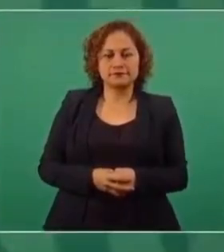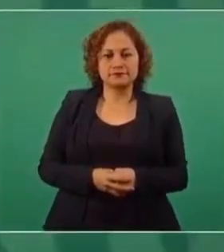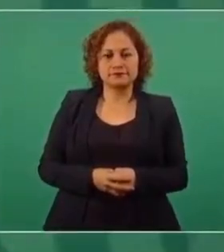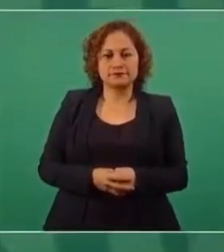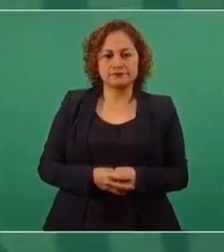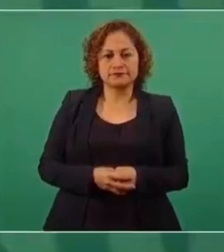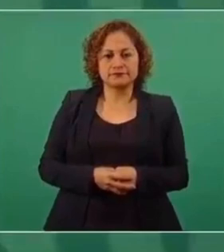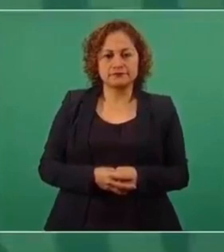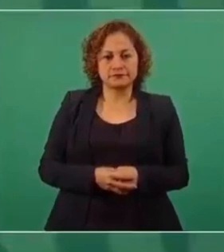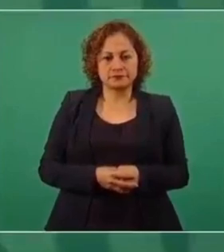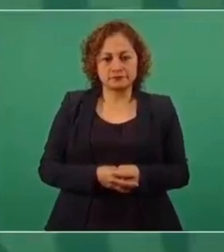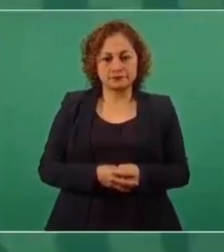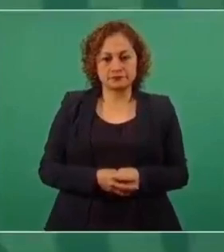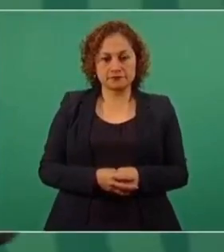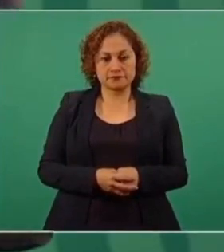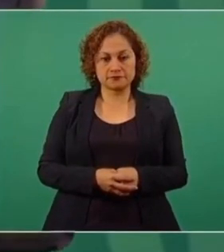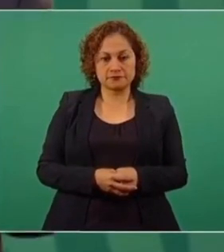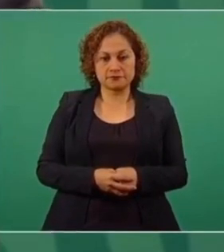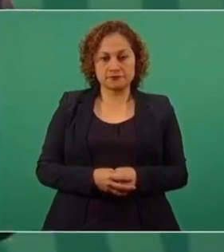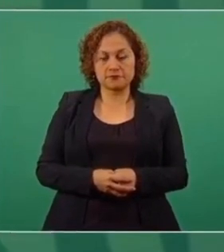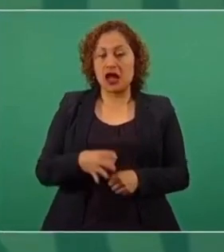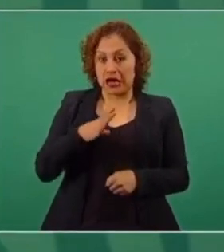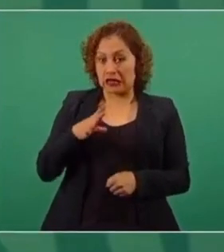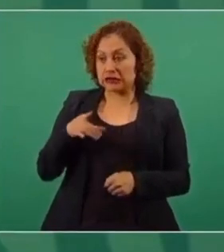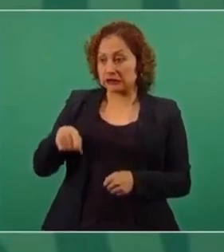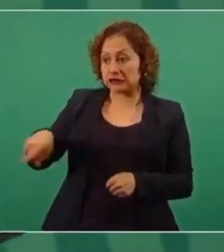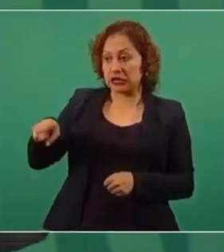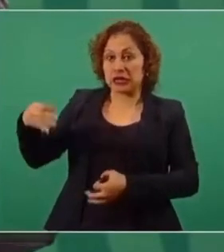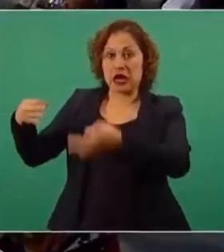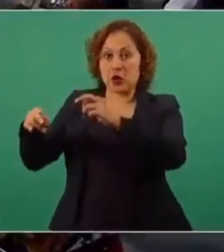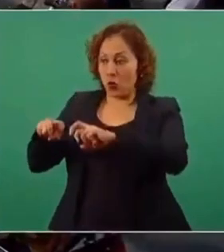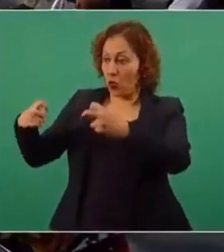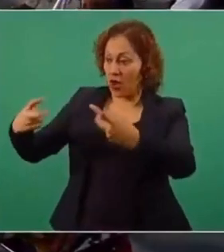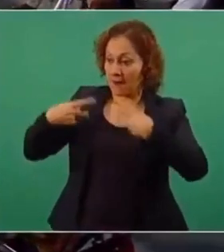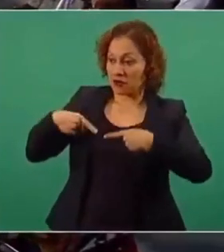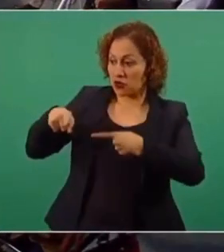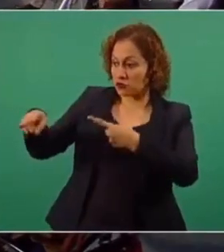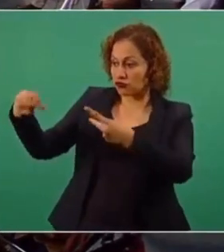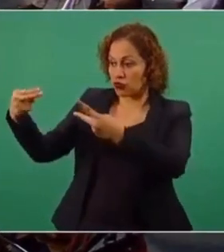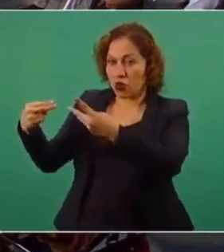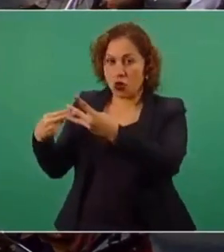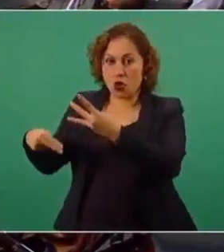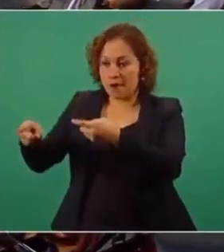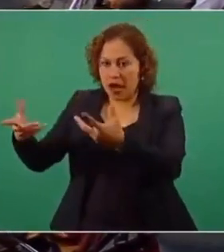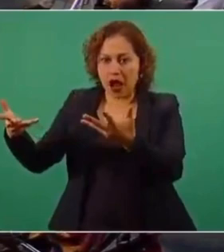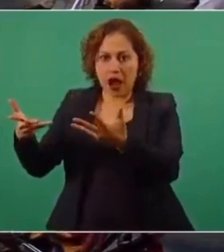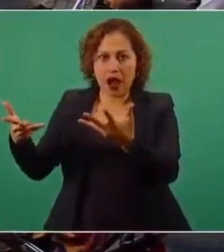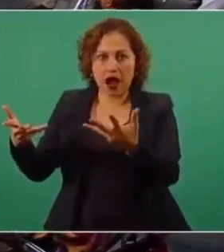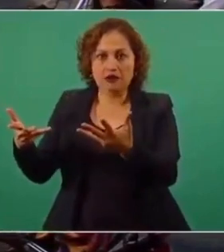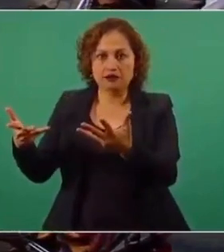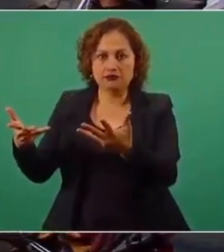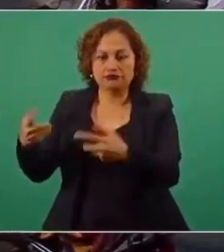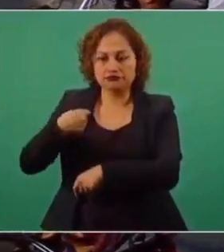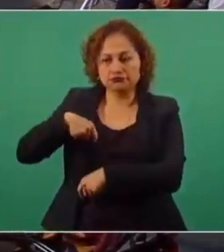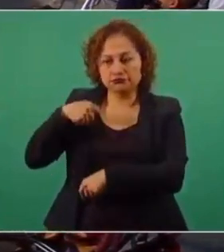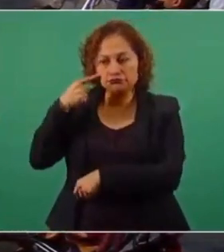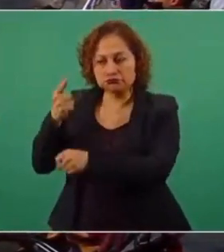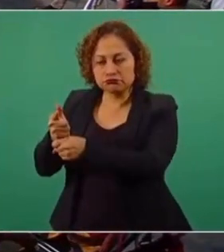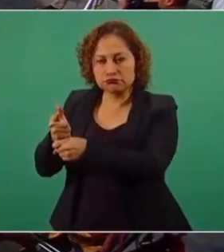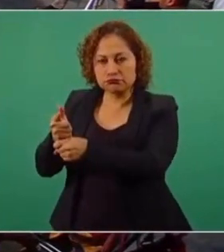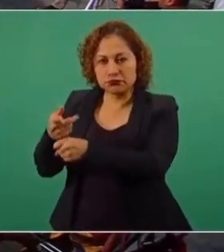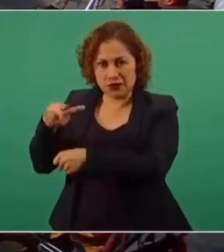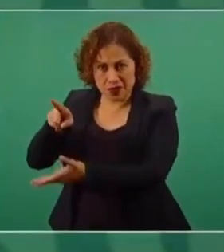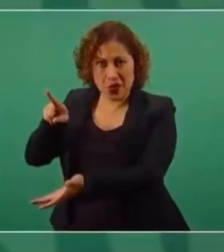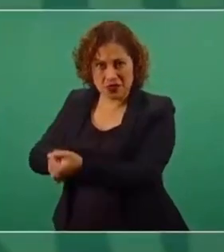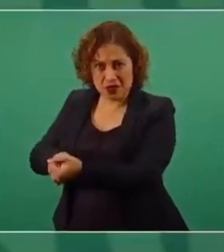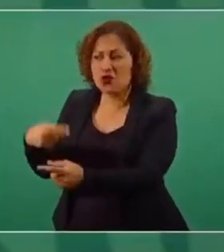los nombres y las acciones de los jueces? ¿Le escuchamos algo de que hay defensores del pueblo en el